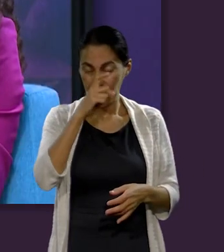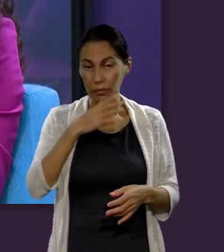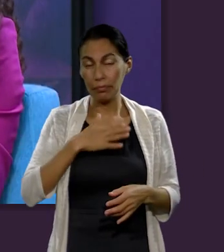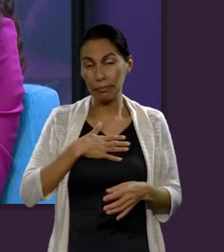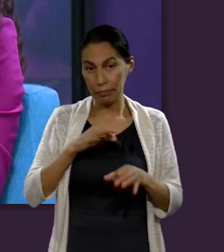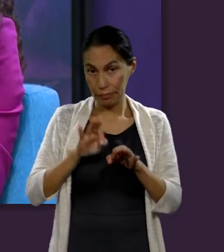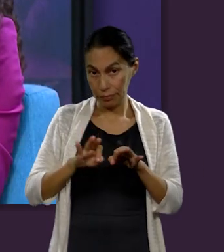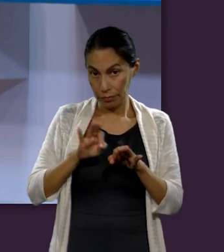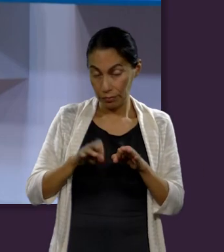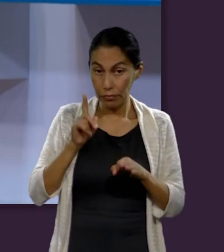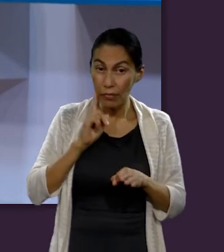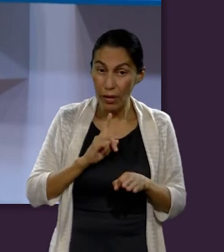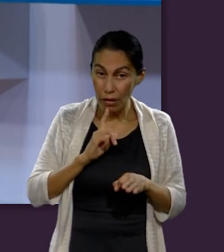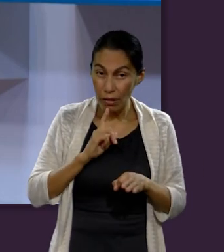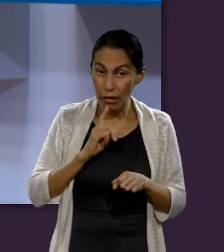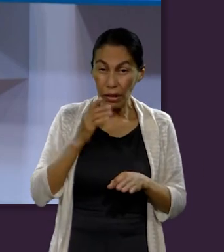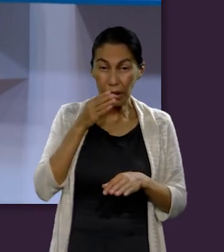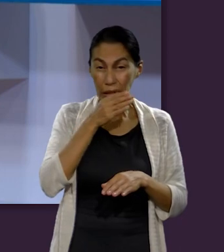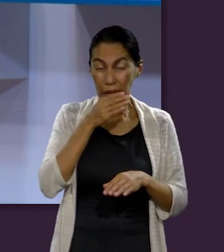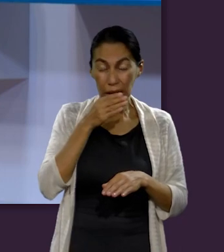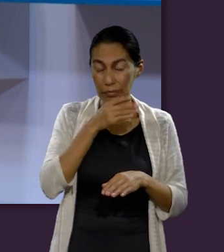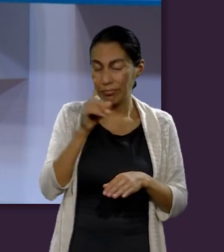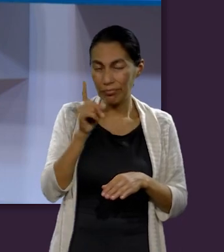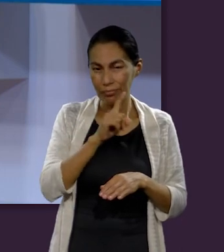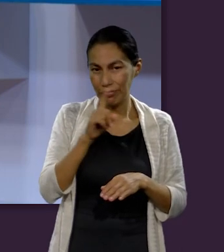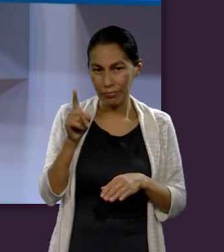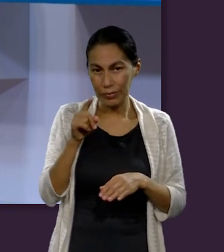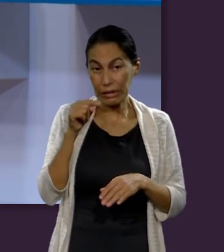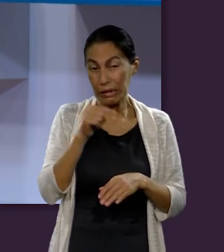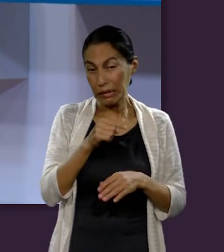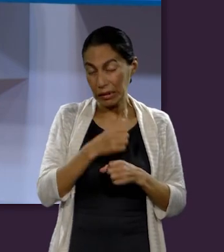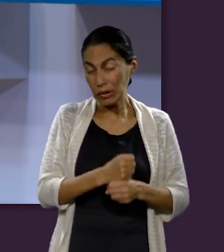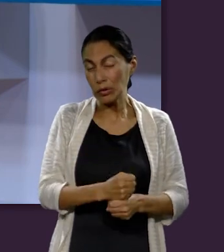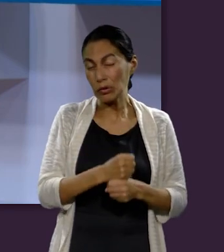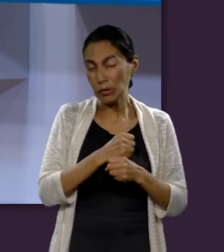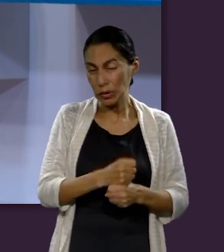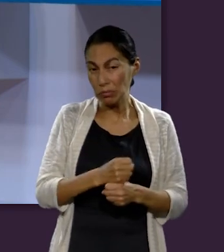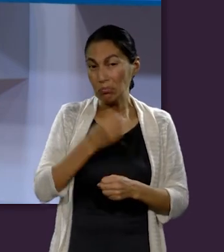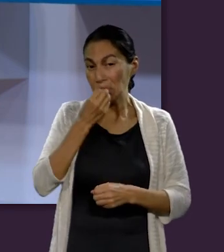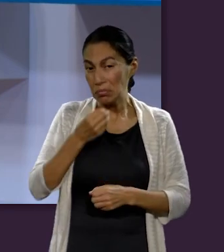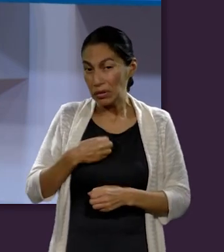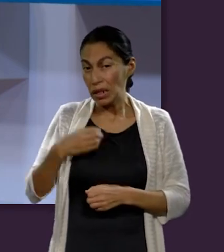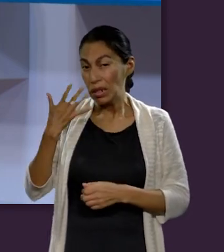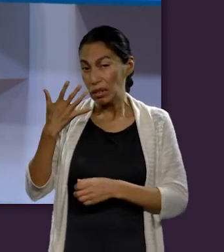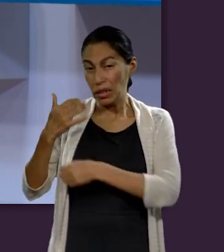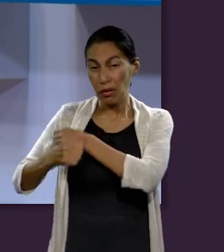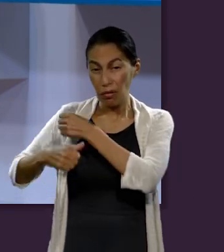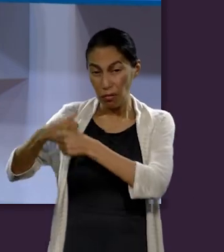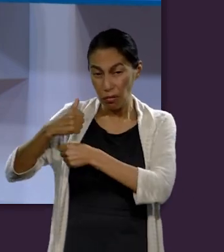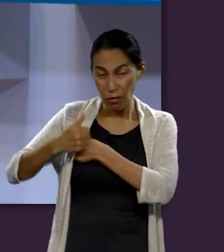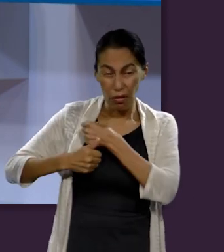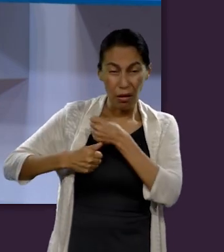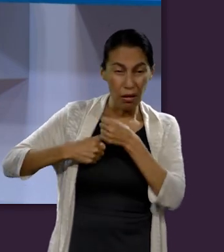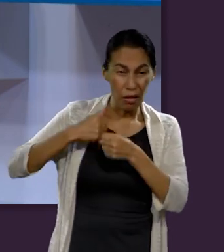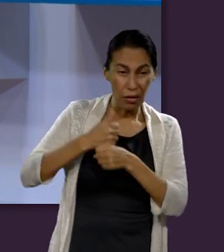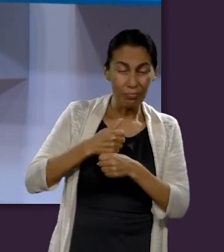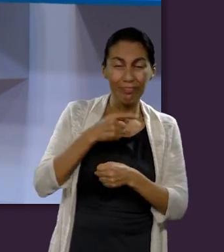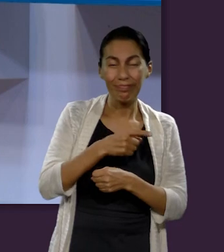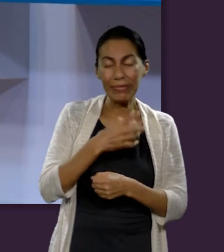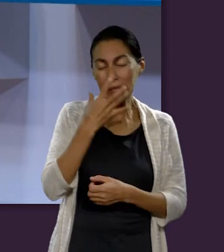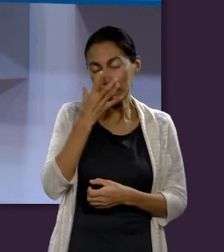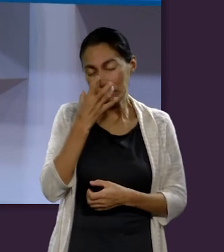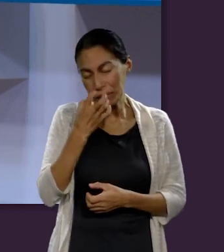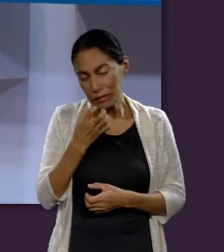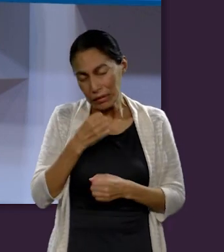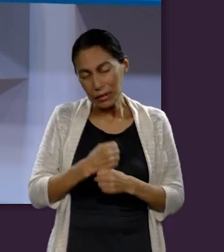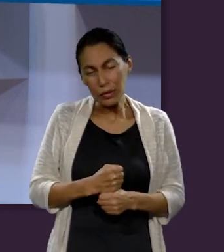ella no es cristiana y ha sufrido muchísimo aún después de casi cinco años ha estado